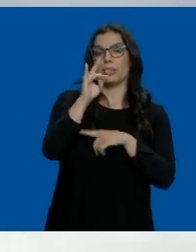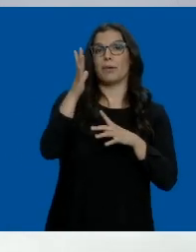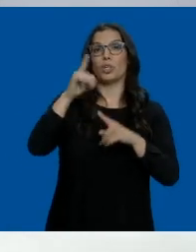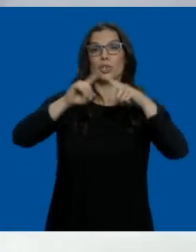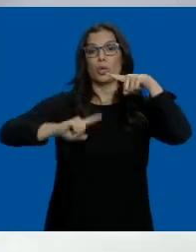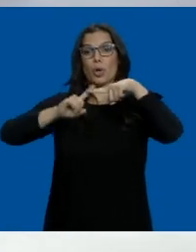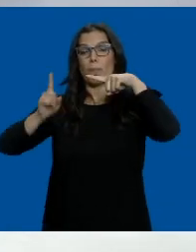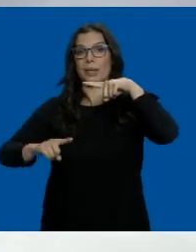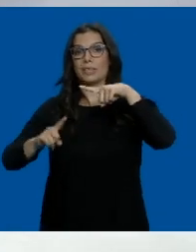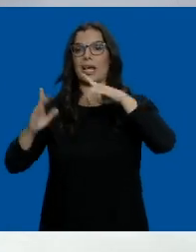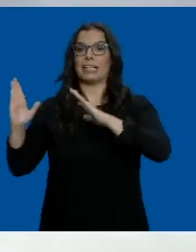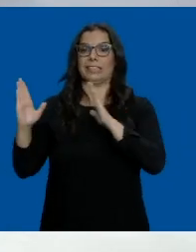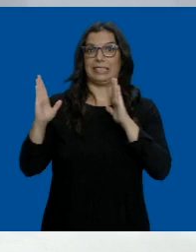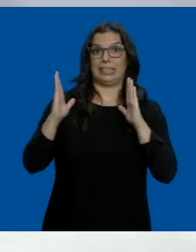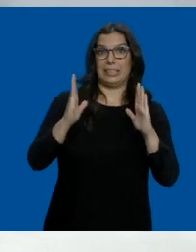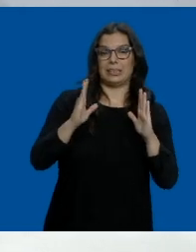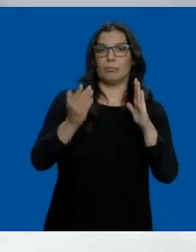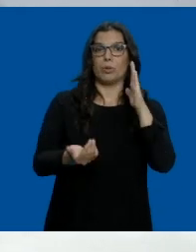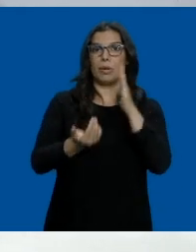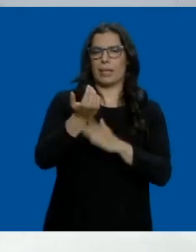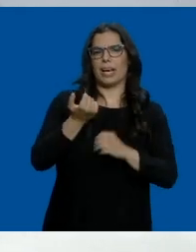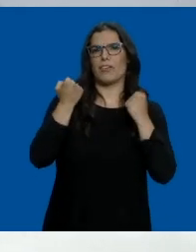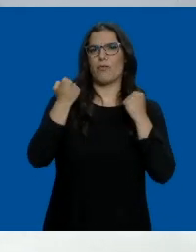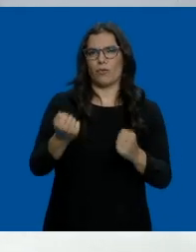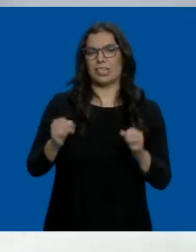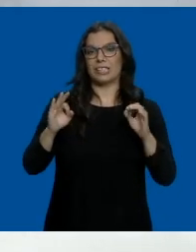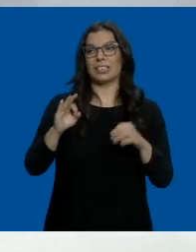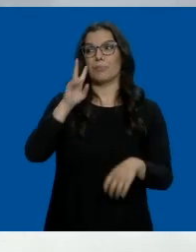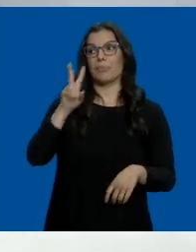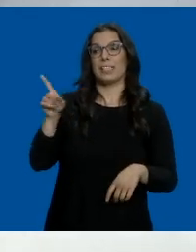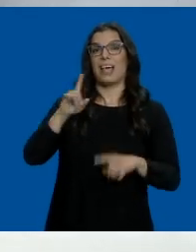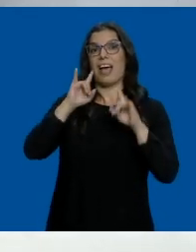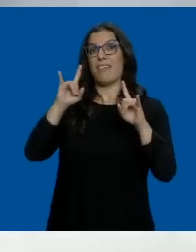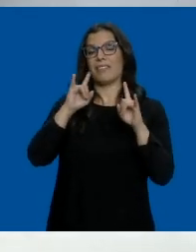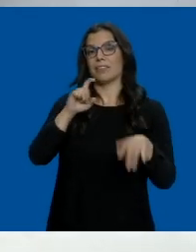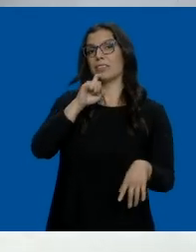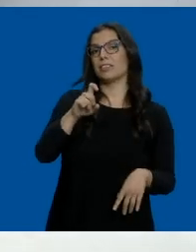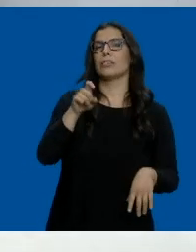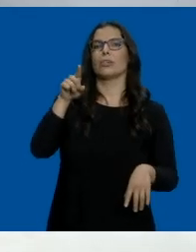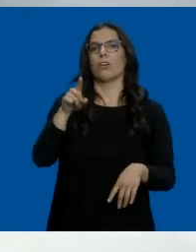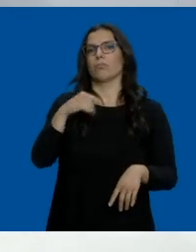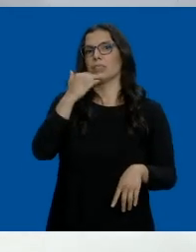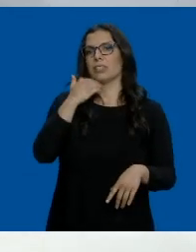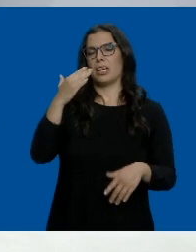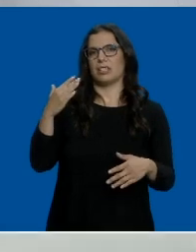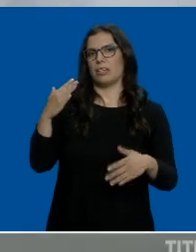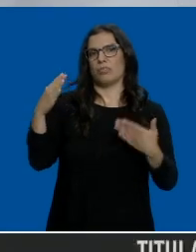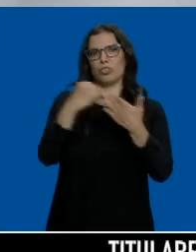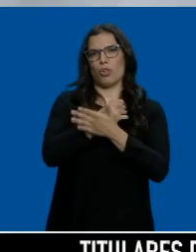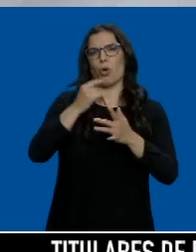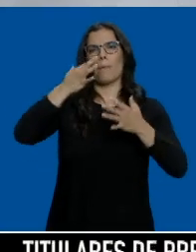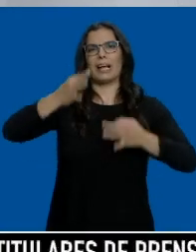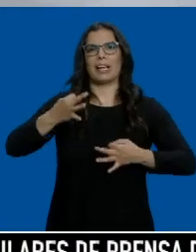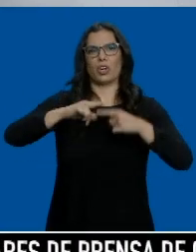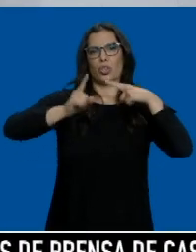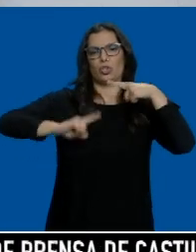van a empezar también antes, durante la mañana, y van a ser más intensas. En el mapa de avisos vemos como prácticamente en toda la comunidad tenemos riesgo de tormentas. Además,